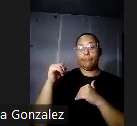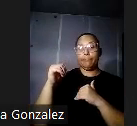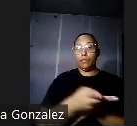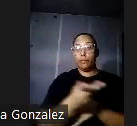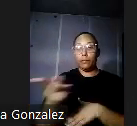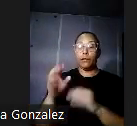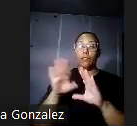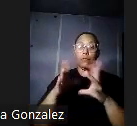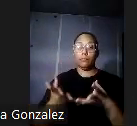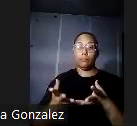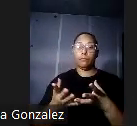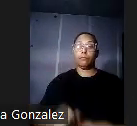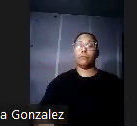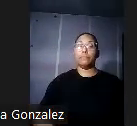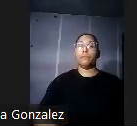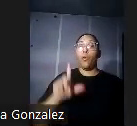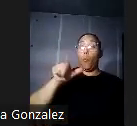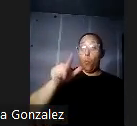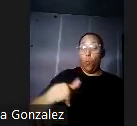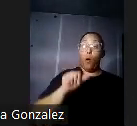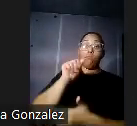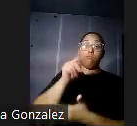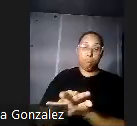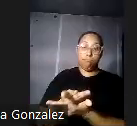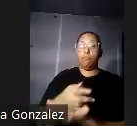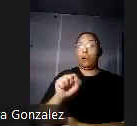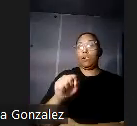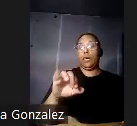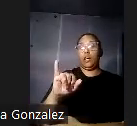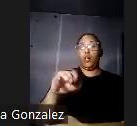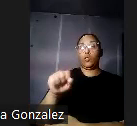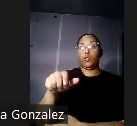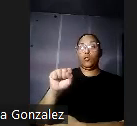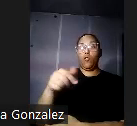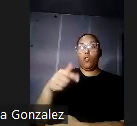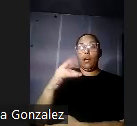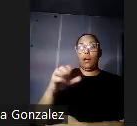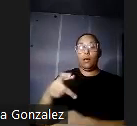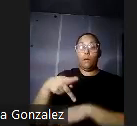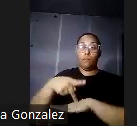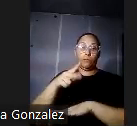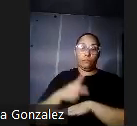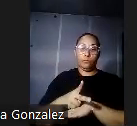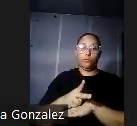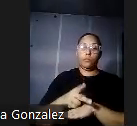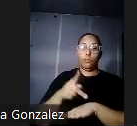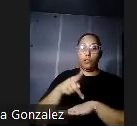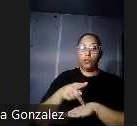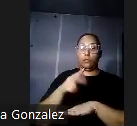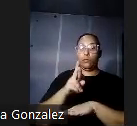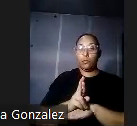posteriormente se comprobó que la anquilostomiasis en Puerto Rico y en el hemisferio occidental eran una especie